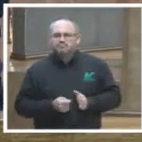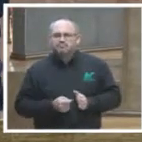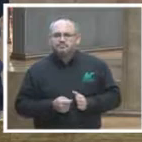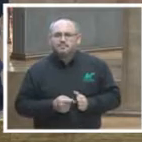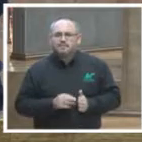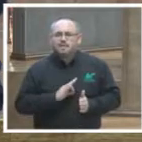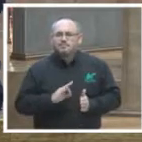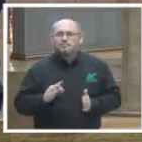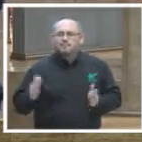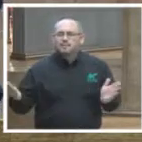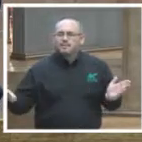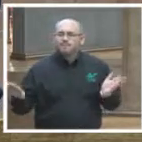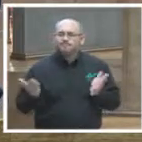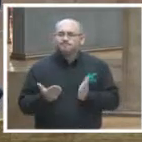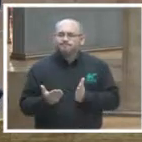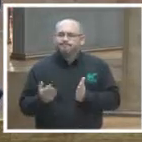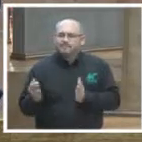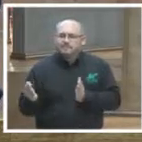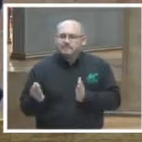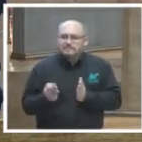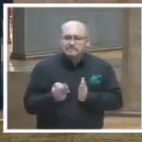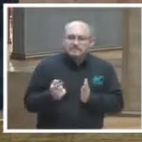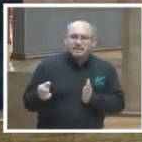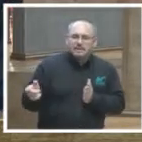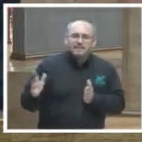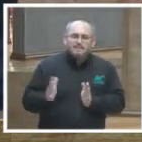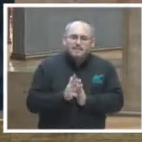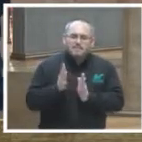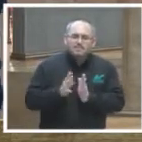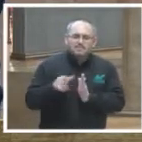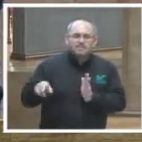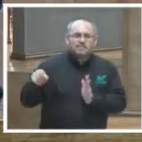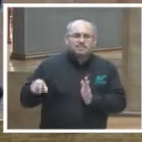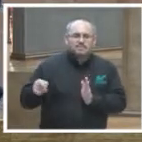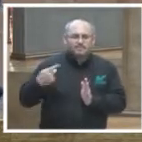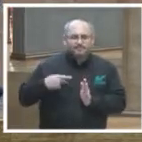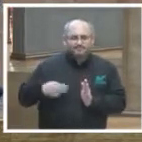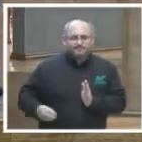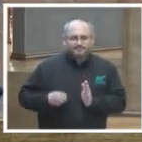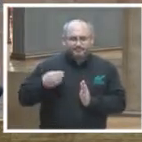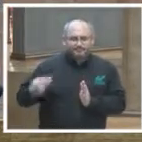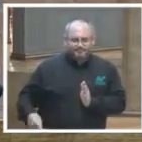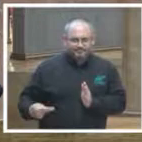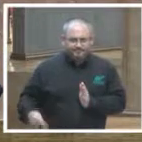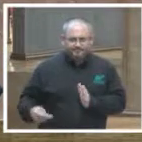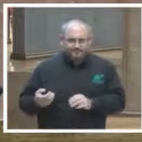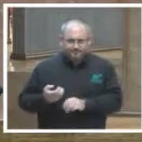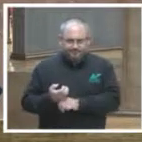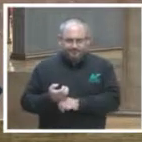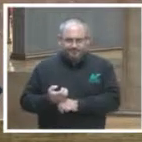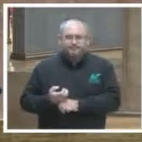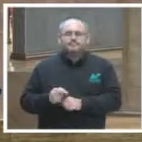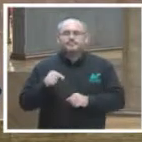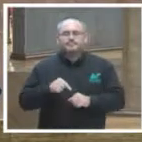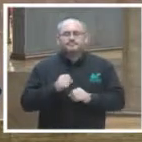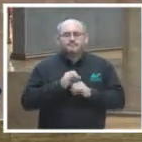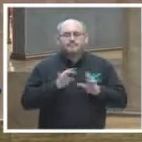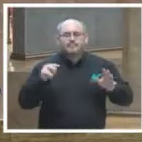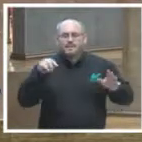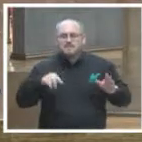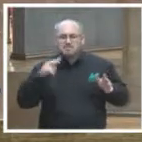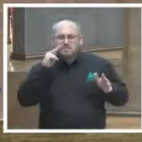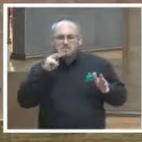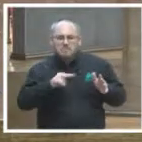acercamiento o participación de la ciudadanía en estas publicaciones de las infografías notamos